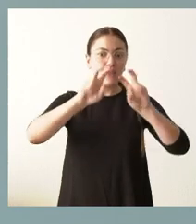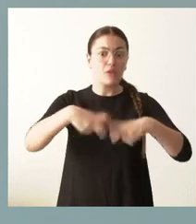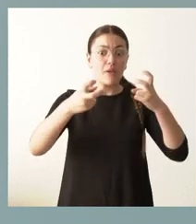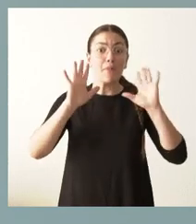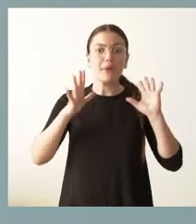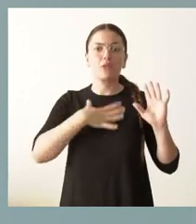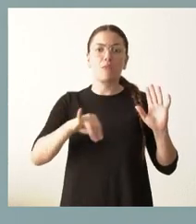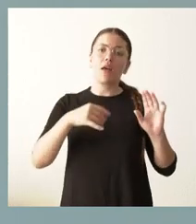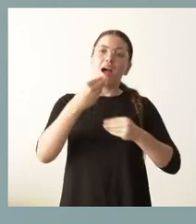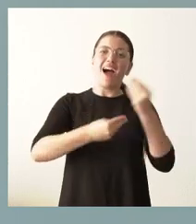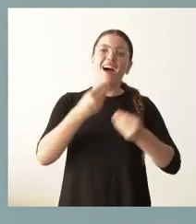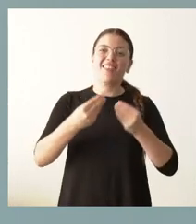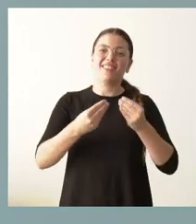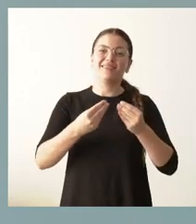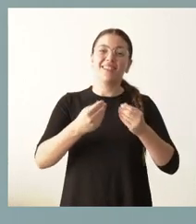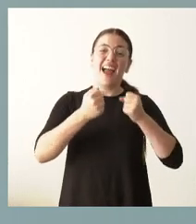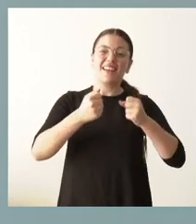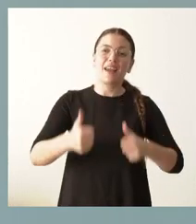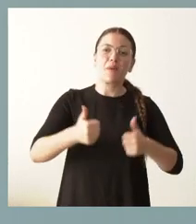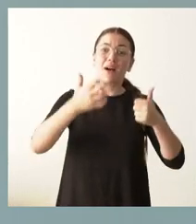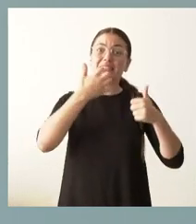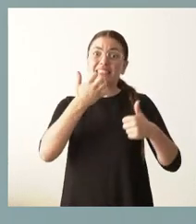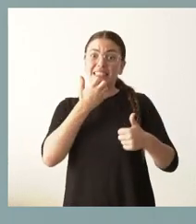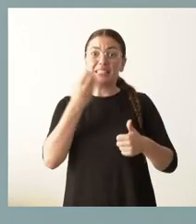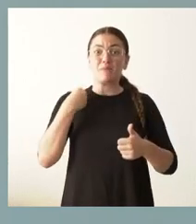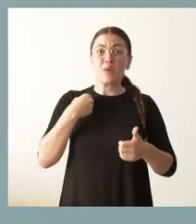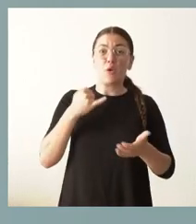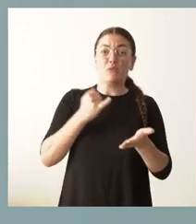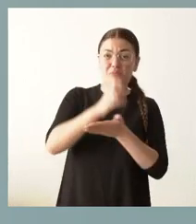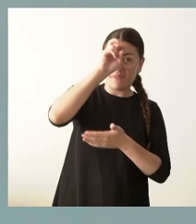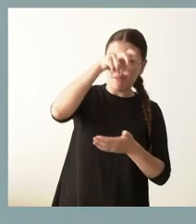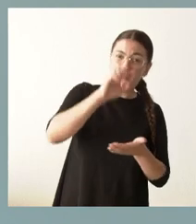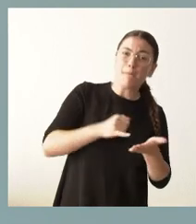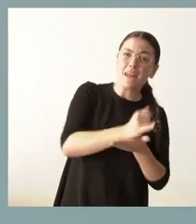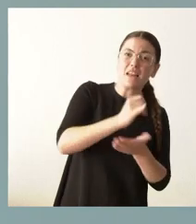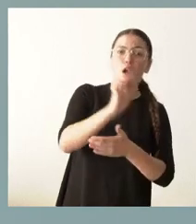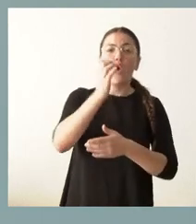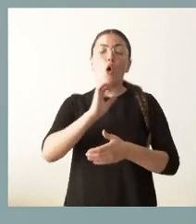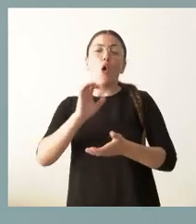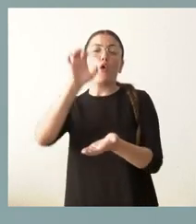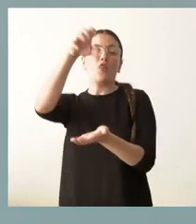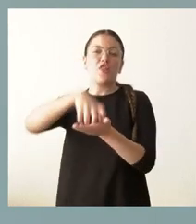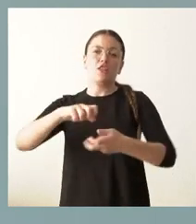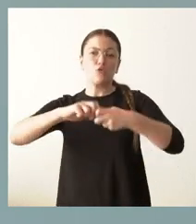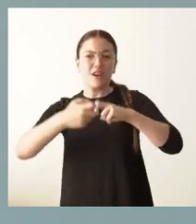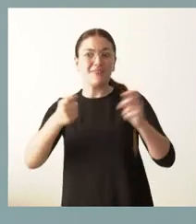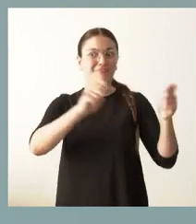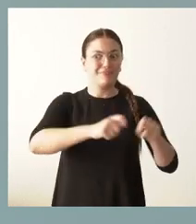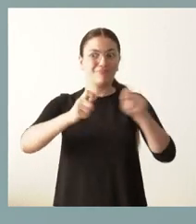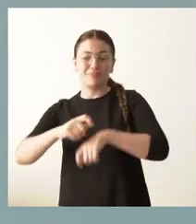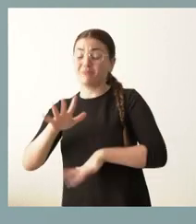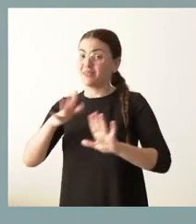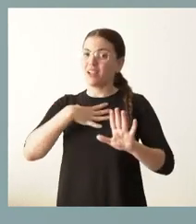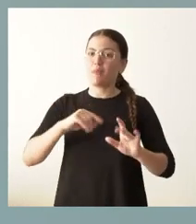minas, si no se hubieran cerrado las térmicas, si no se hubiera cerrado la central nuclear y, por tanto, querríamos una posición del Gobierno muy clara